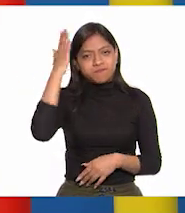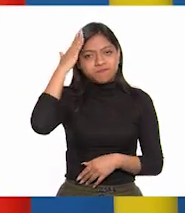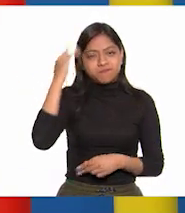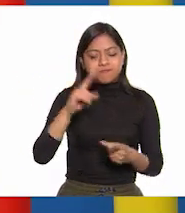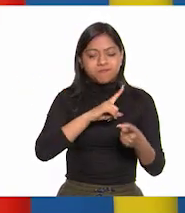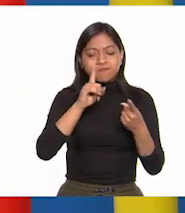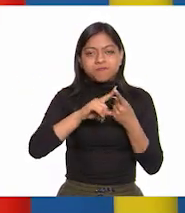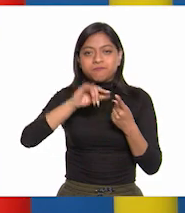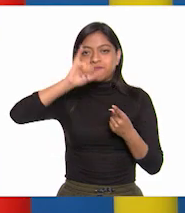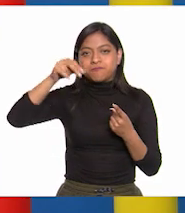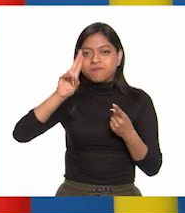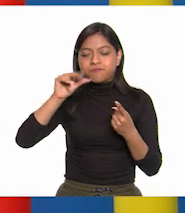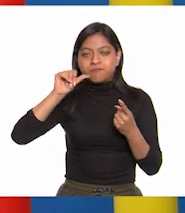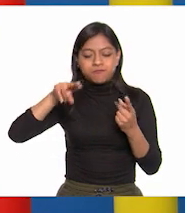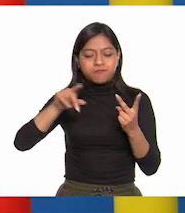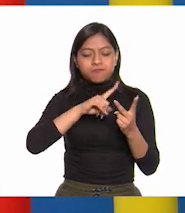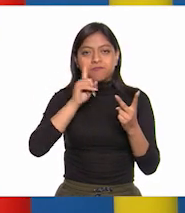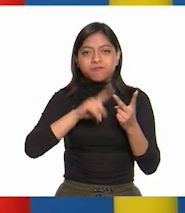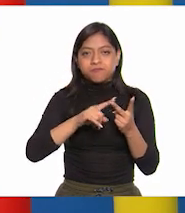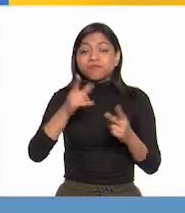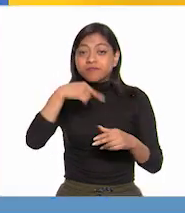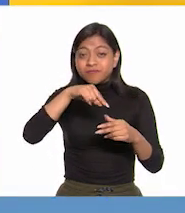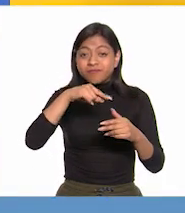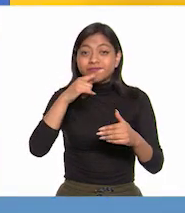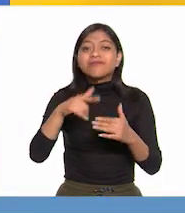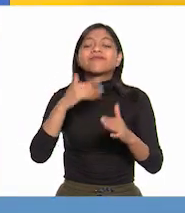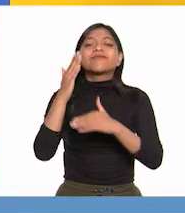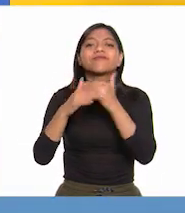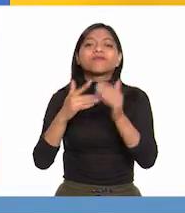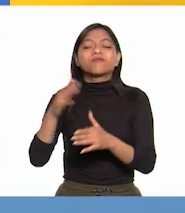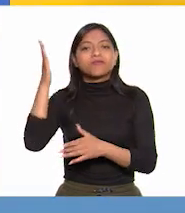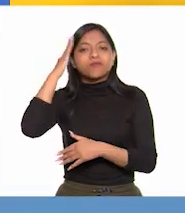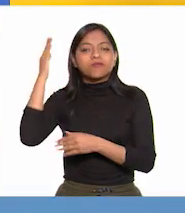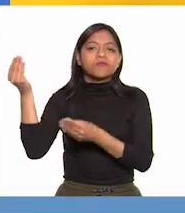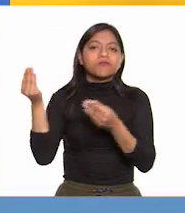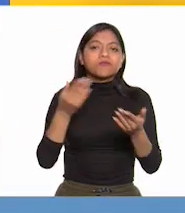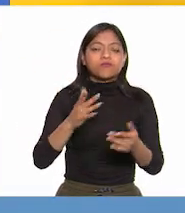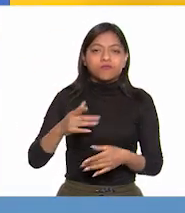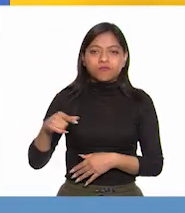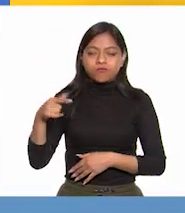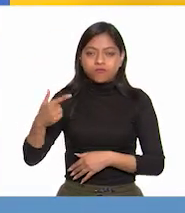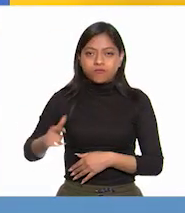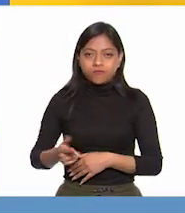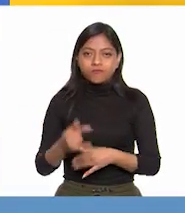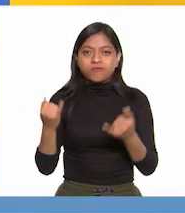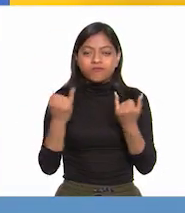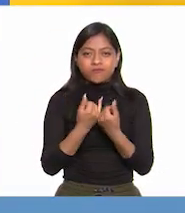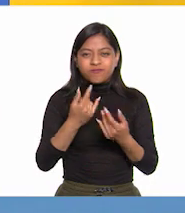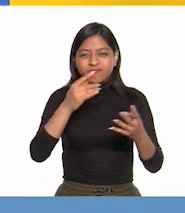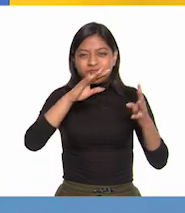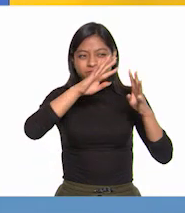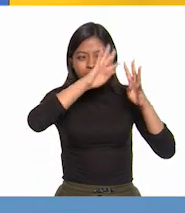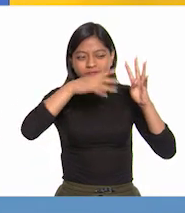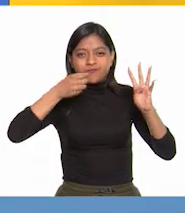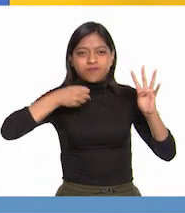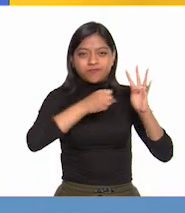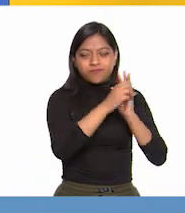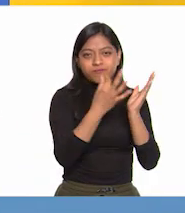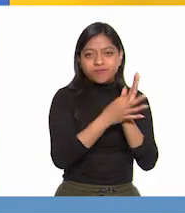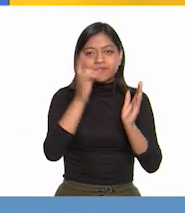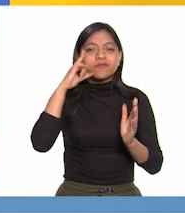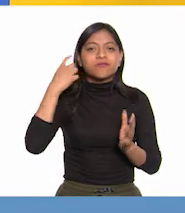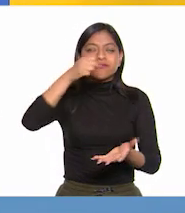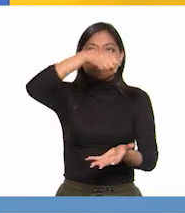Mariano Jiménez. Sus cabezas fueron trasladadas a Guanajuato y se colocaron dentro de jaulas de hierro, para después ser